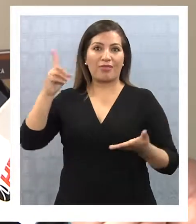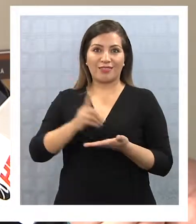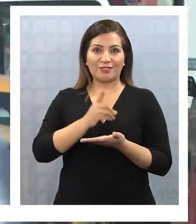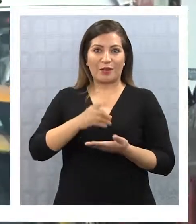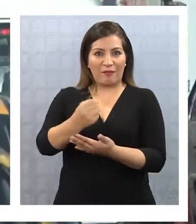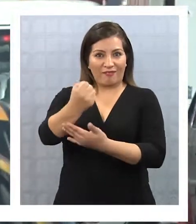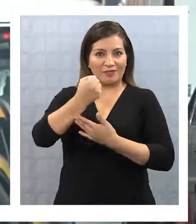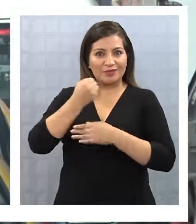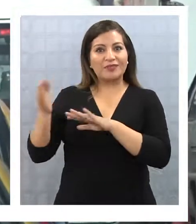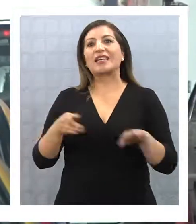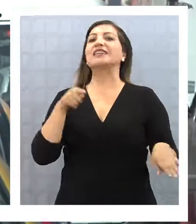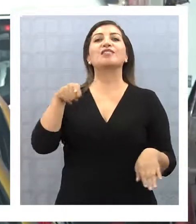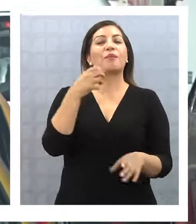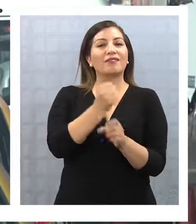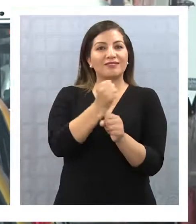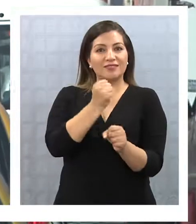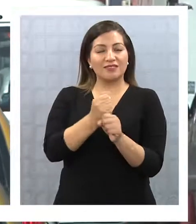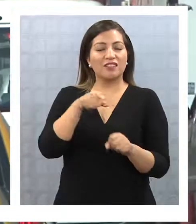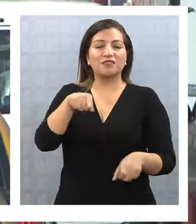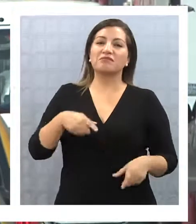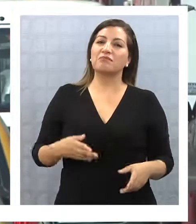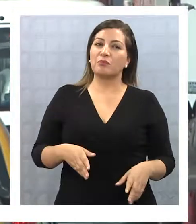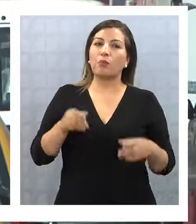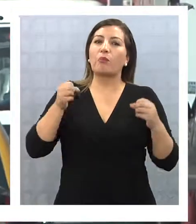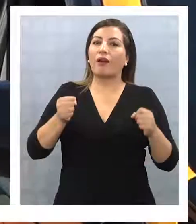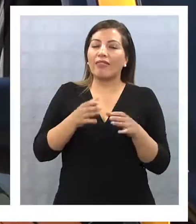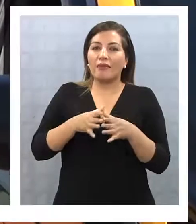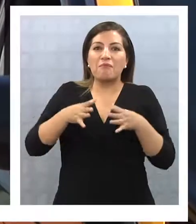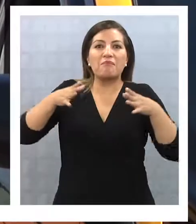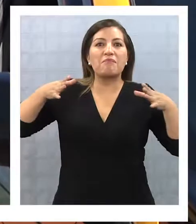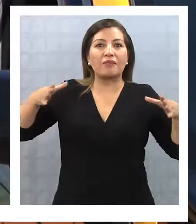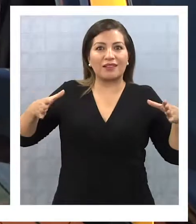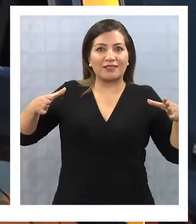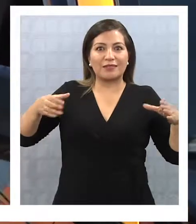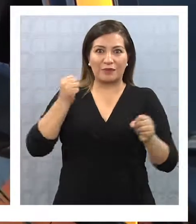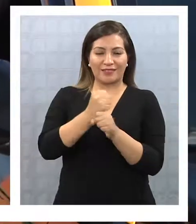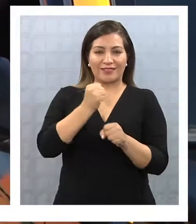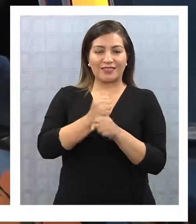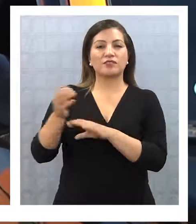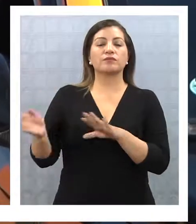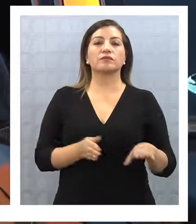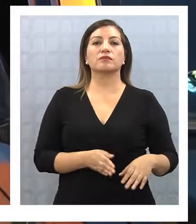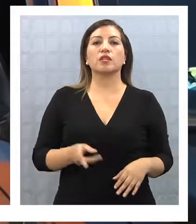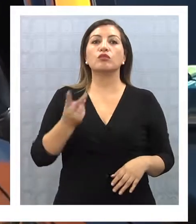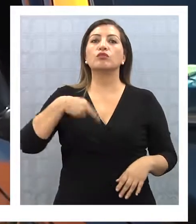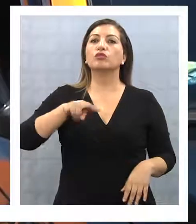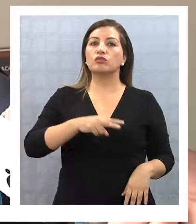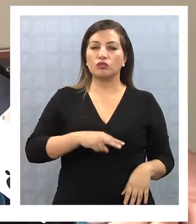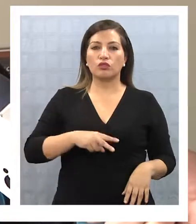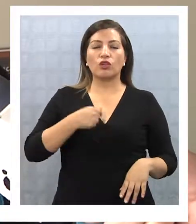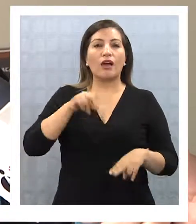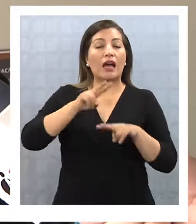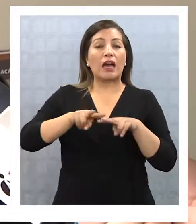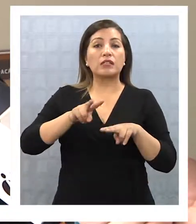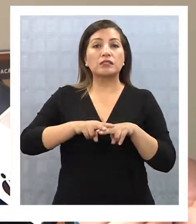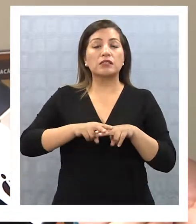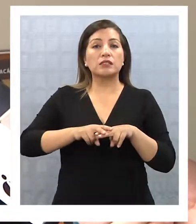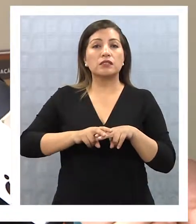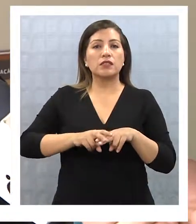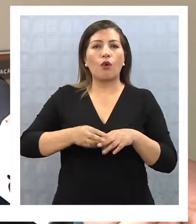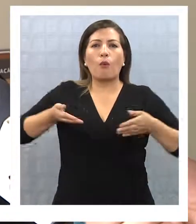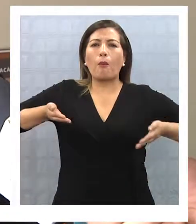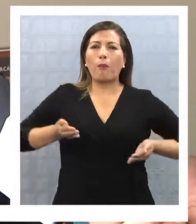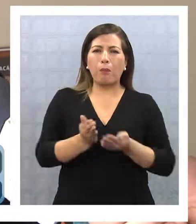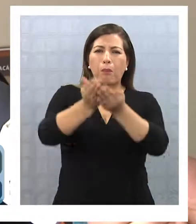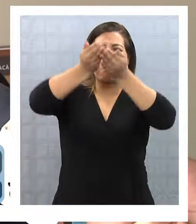favorable. El campo de acción, al parecer, podría ampliarse con esta ayuda. Nosotros ves que recibimos un crucero, nosotros mismos tenemos